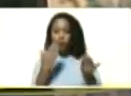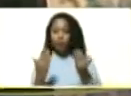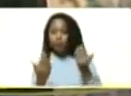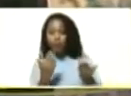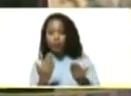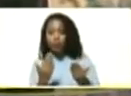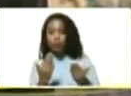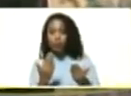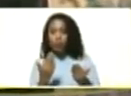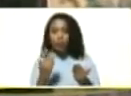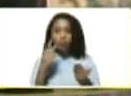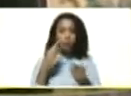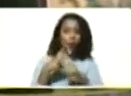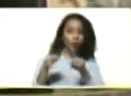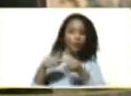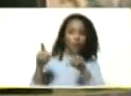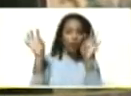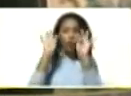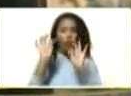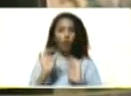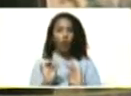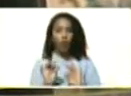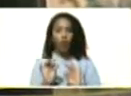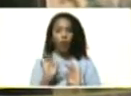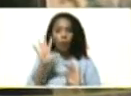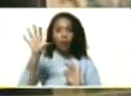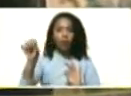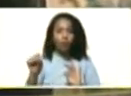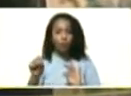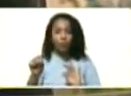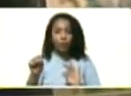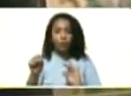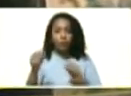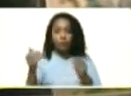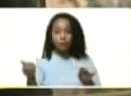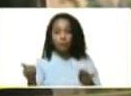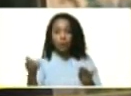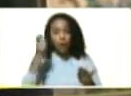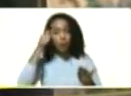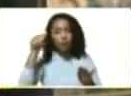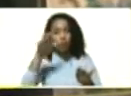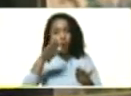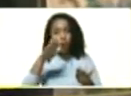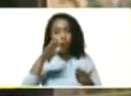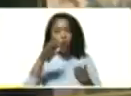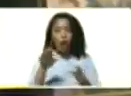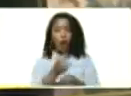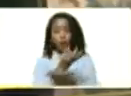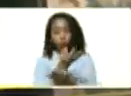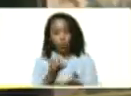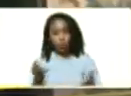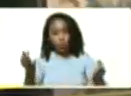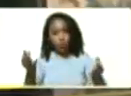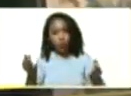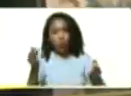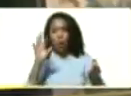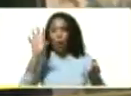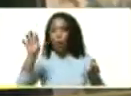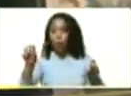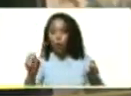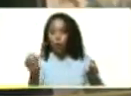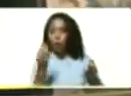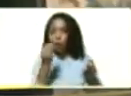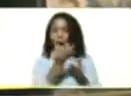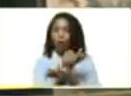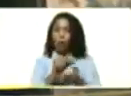comparar distintas vías adquisitivas. Así que el pueblo educado, como un consumidor educado, también